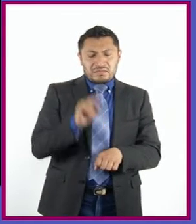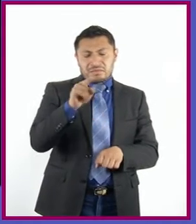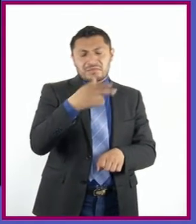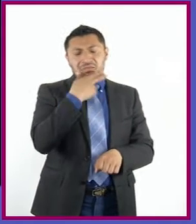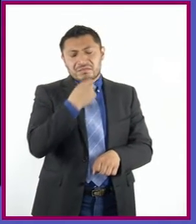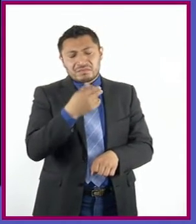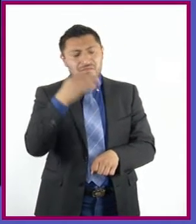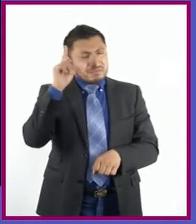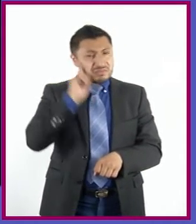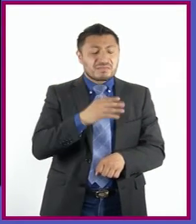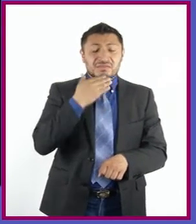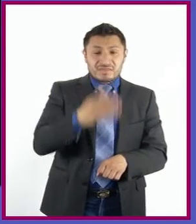Bien sabrás lo que es el amor.